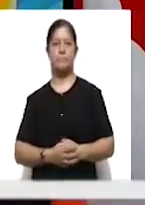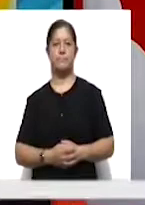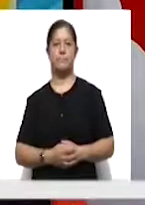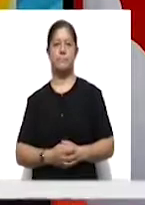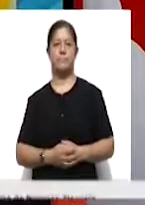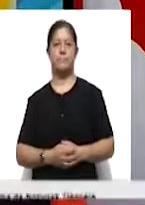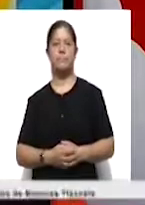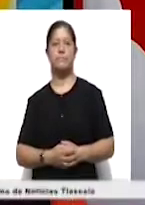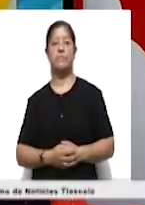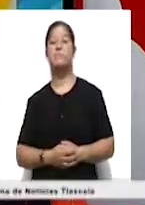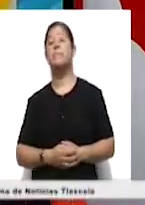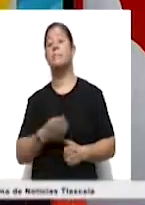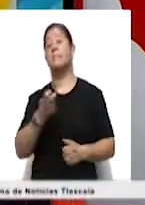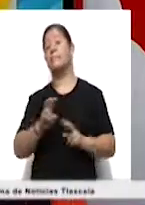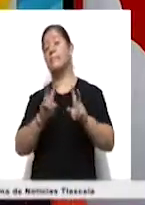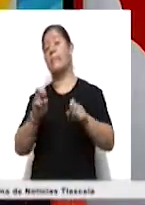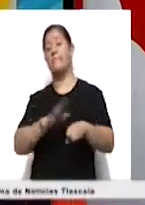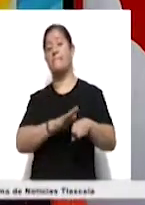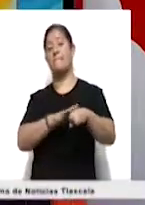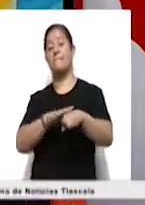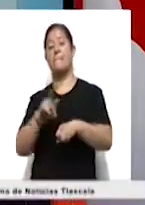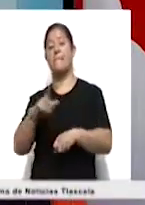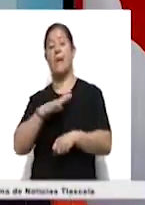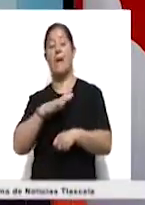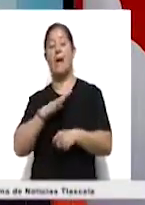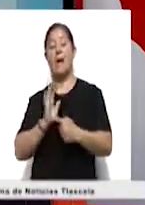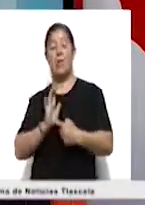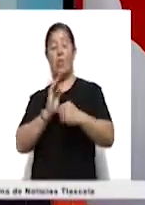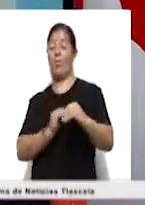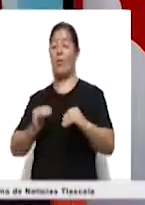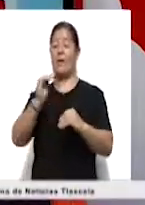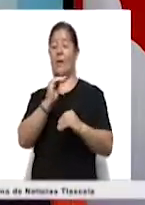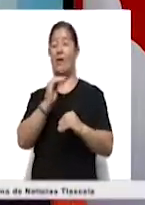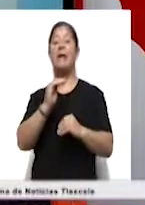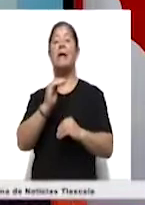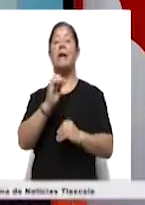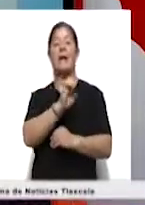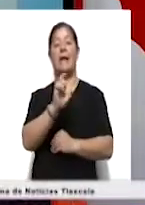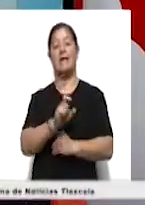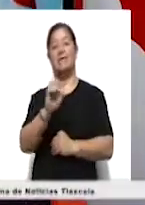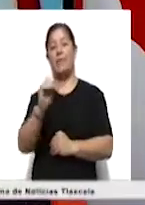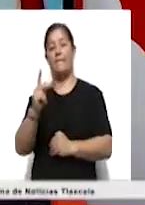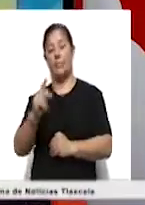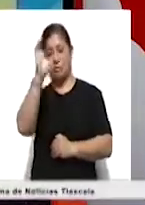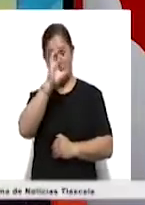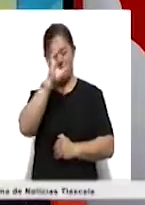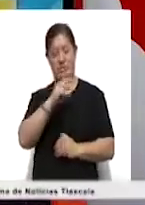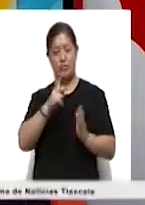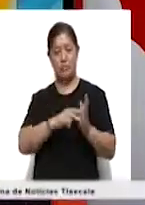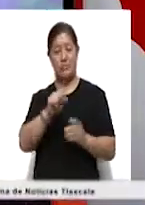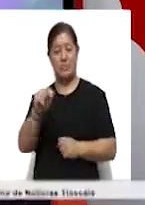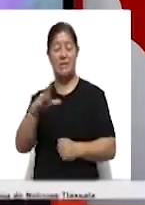Y en más de estos temas, tras destacar en la Expo Ciencias Nacional 2020, Mirai San Luis representará Tlaxcala en un